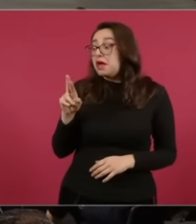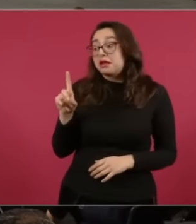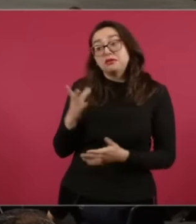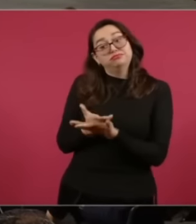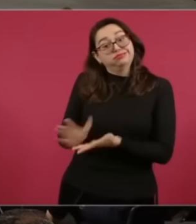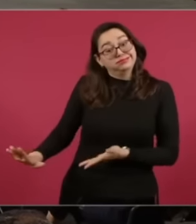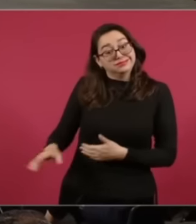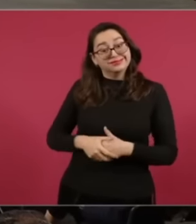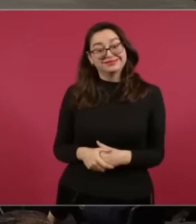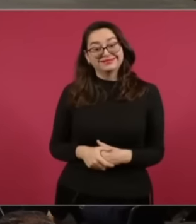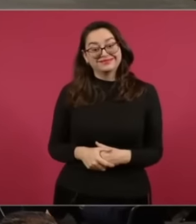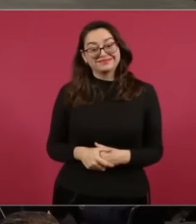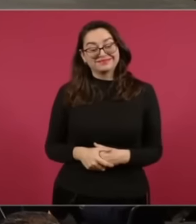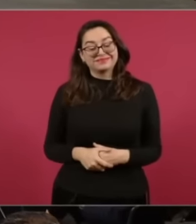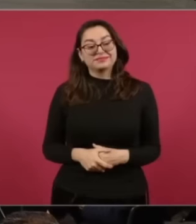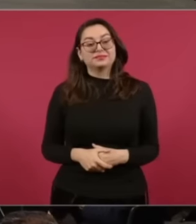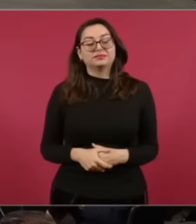En Cada Planilla